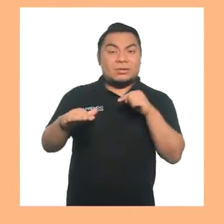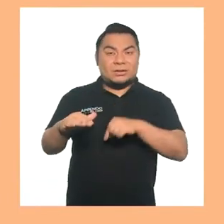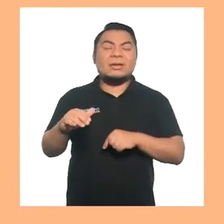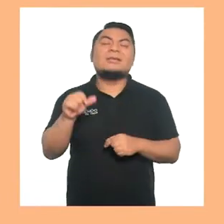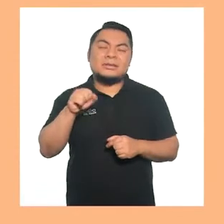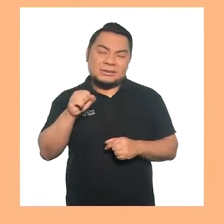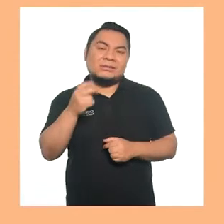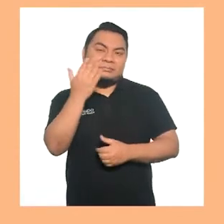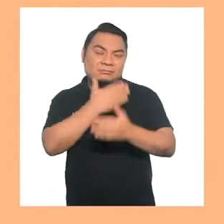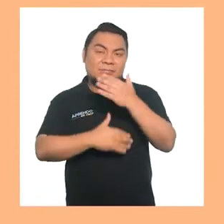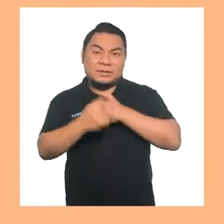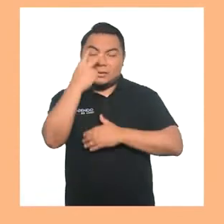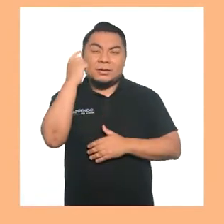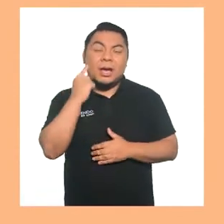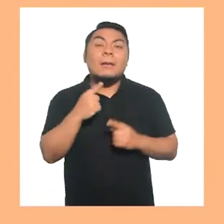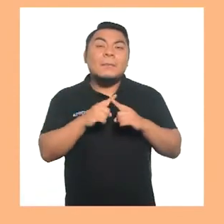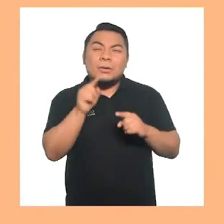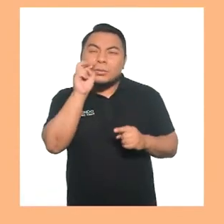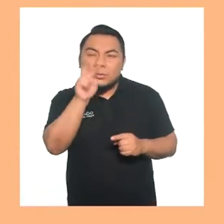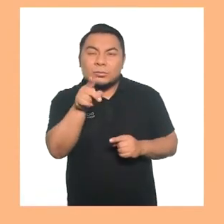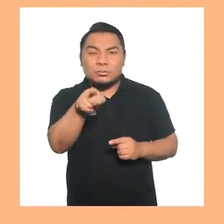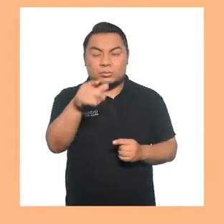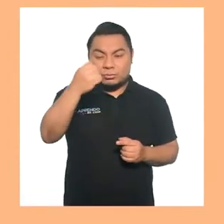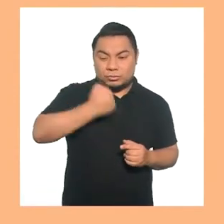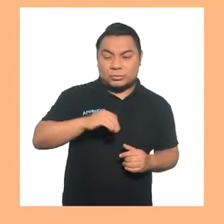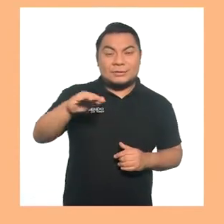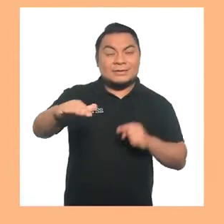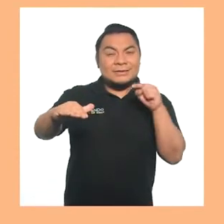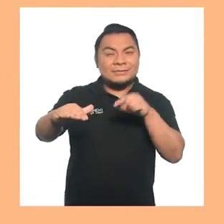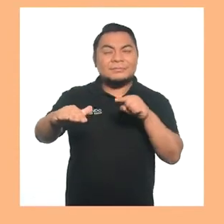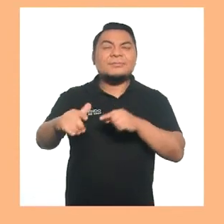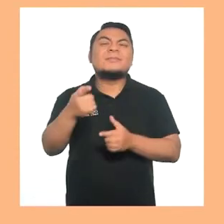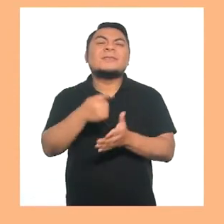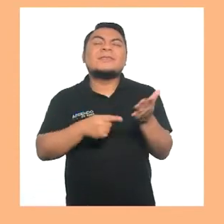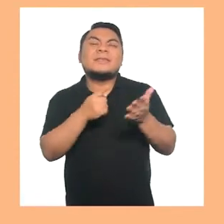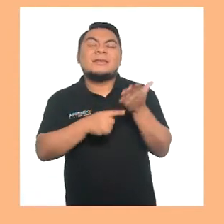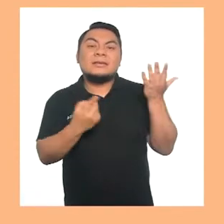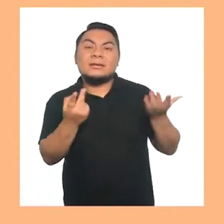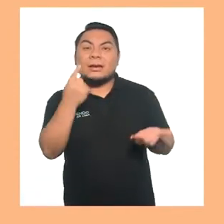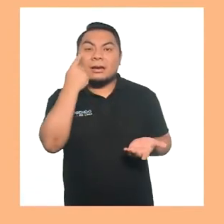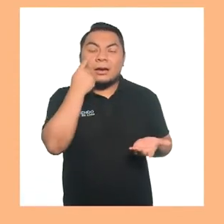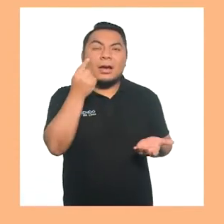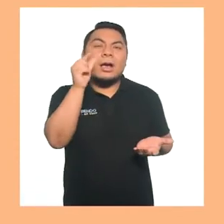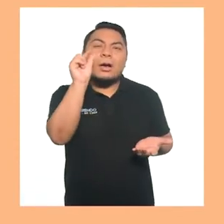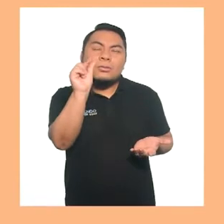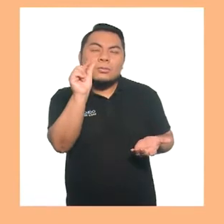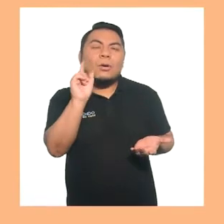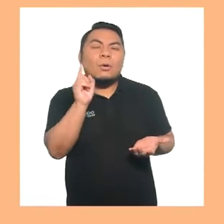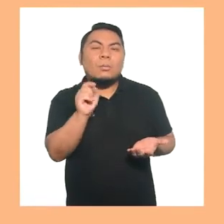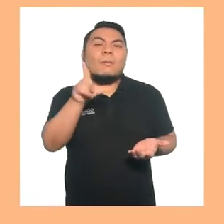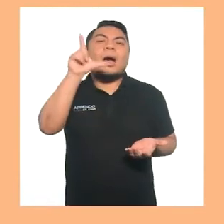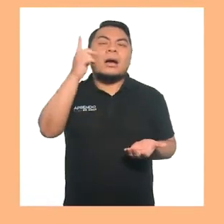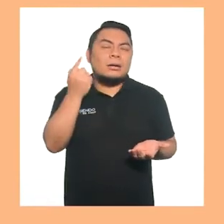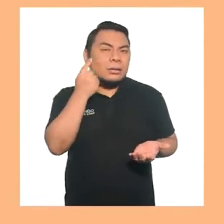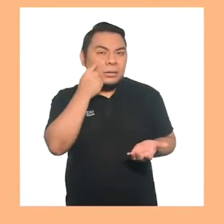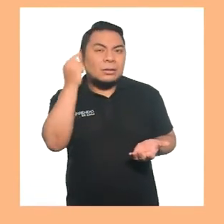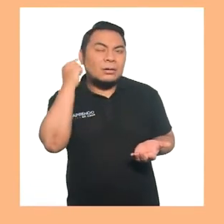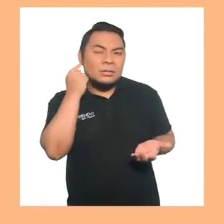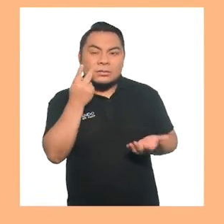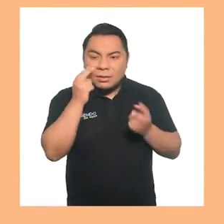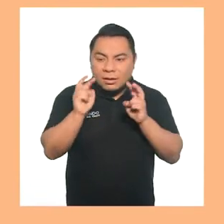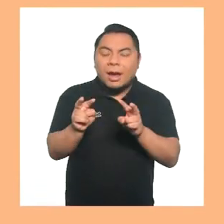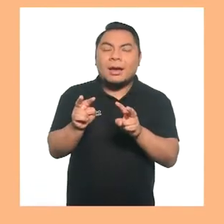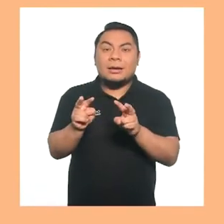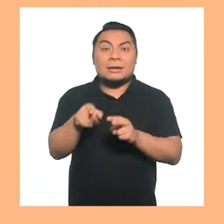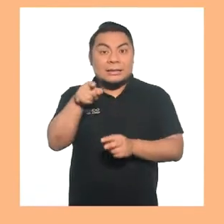niño aún conserva. Identifica en tu niño o niño, que sentido es el que conserva mayores restos